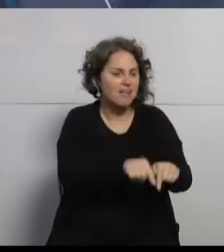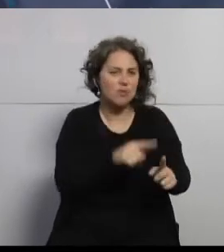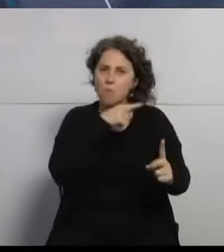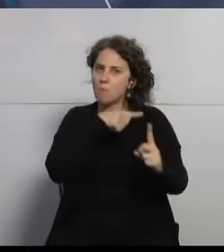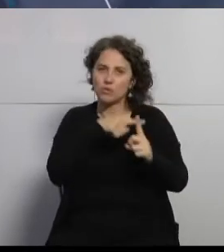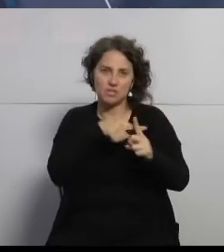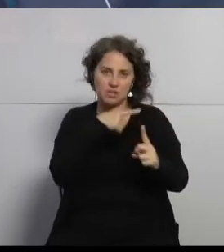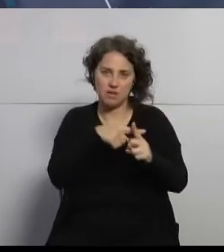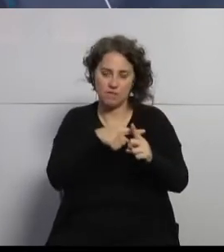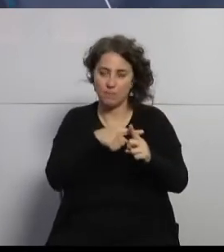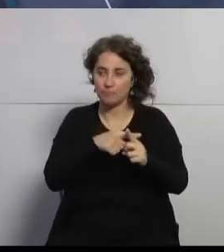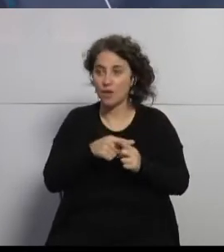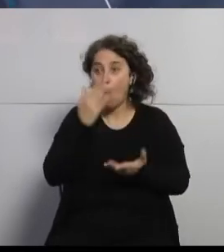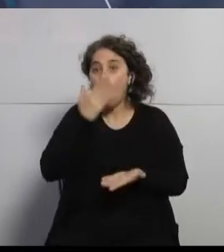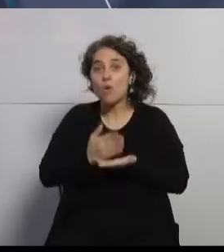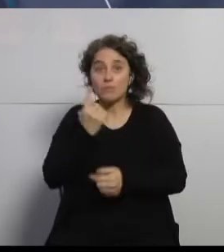región. Minuto final.